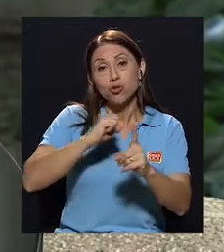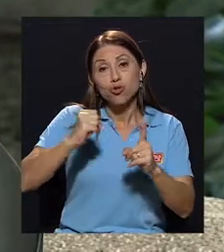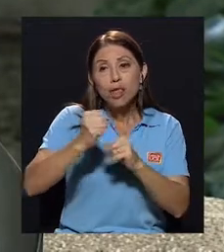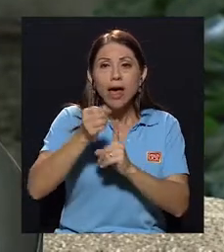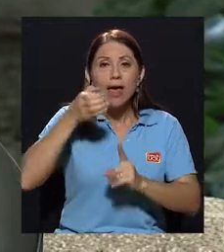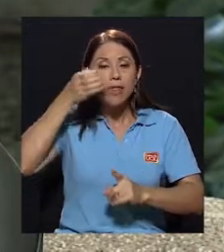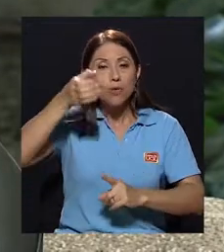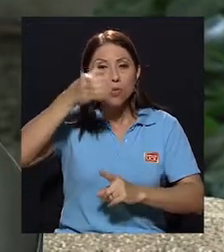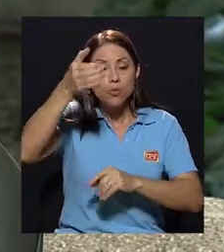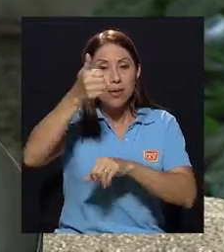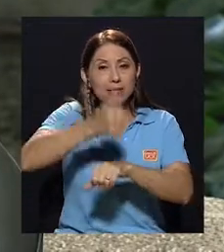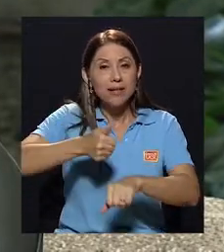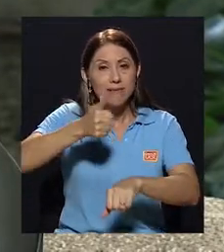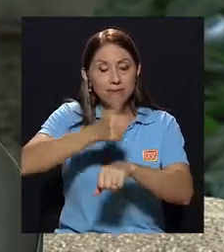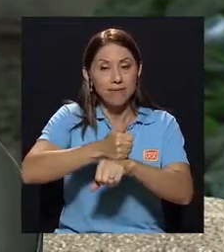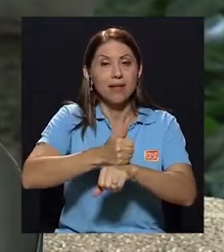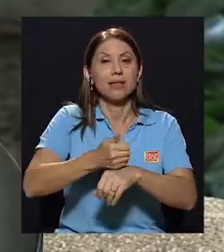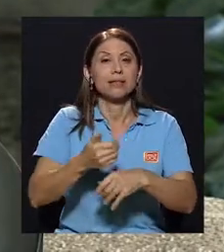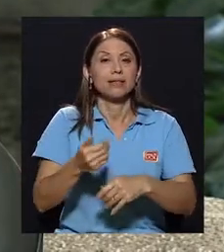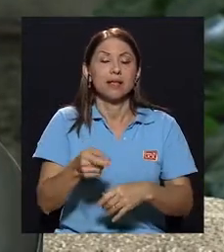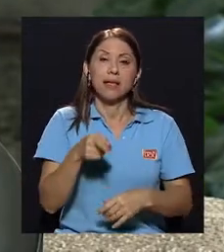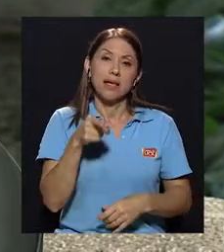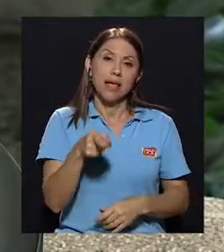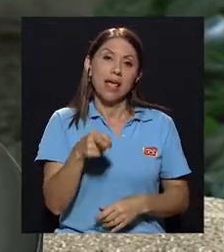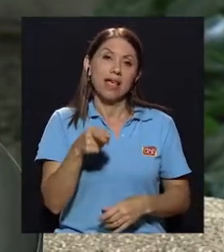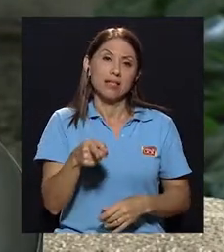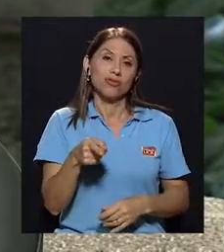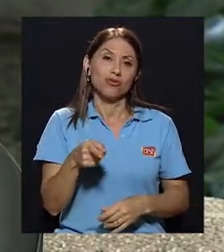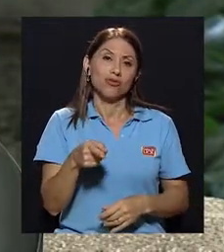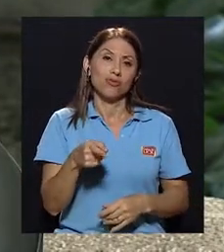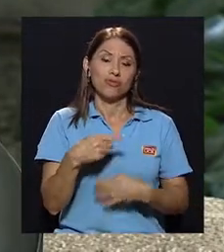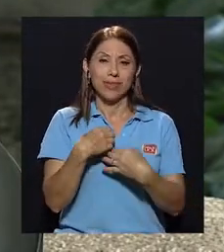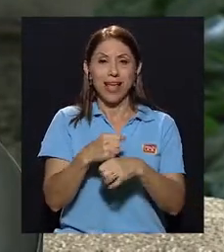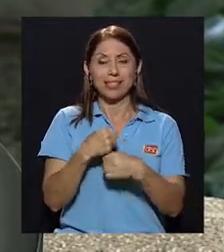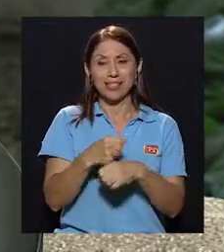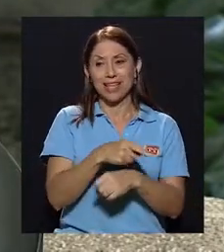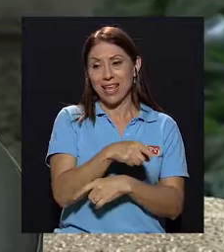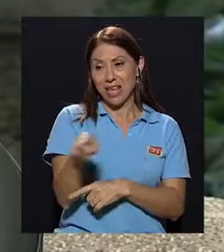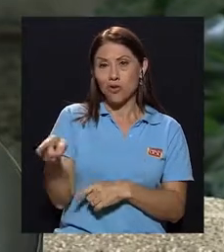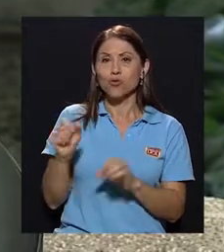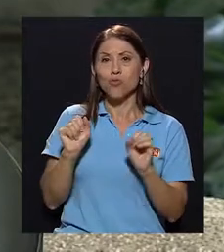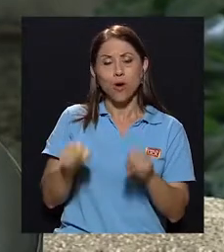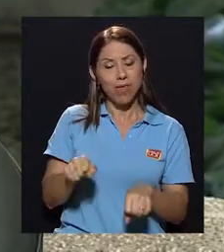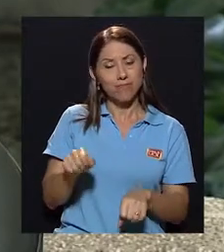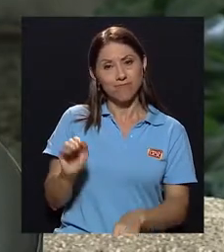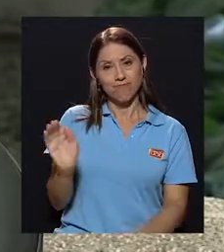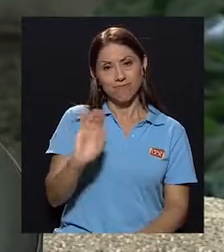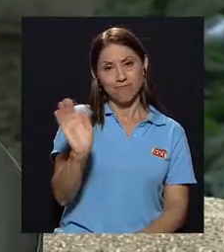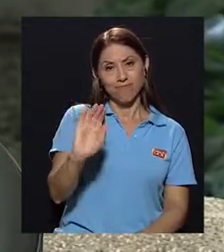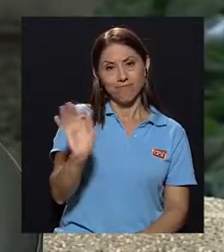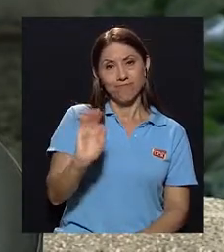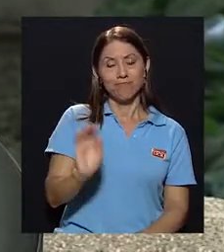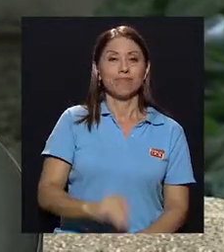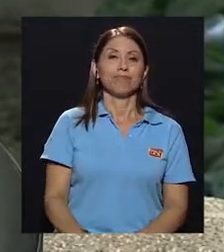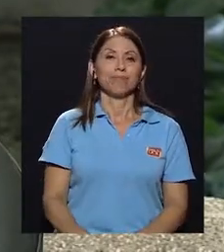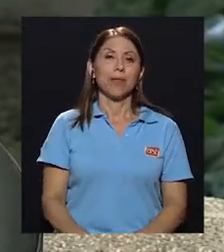cultura va estableciendo. Eso les permite también hacer ciertas despedidas. Por ejemplo, que